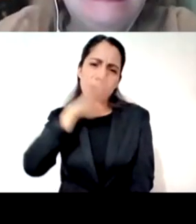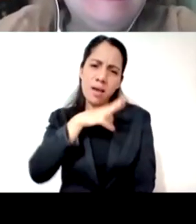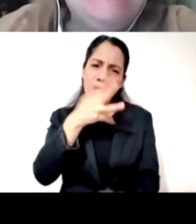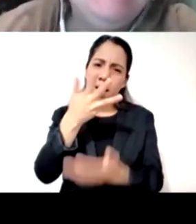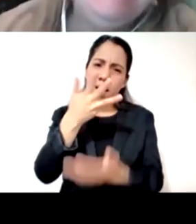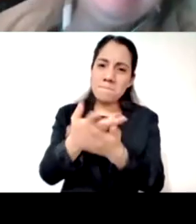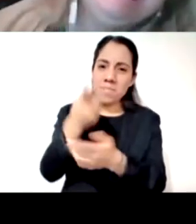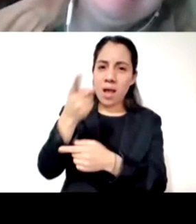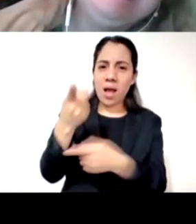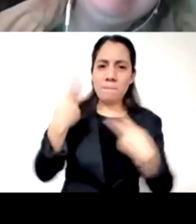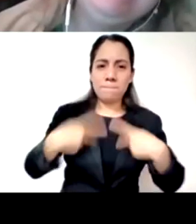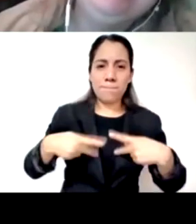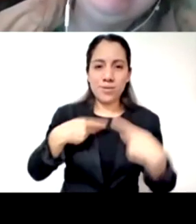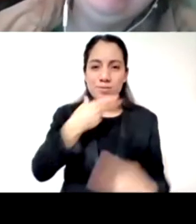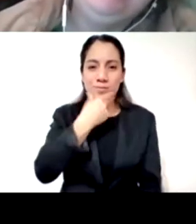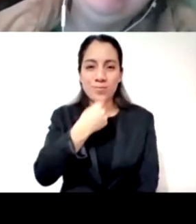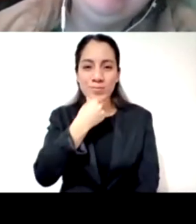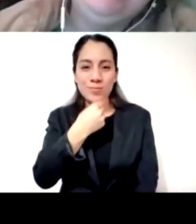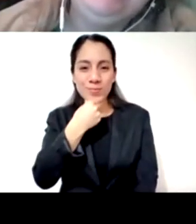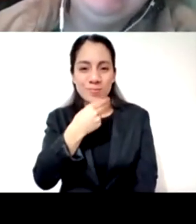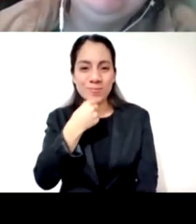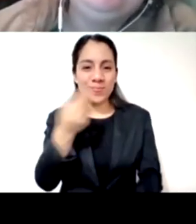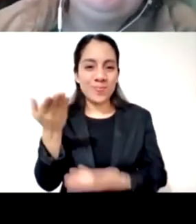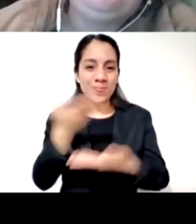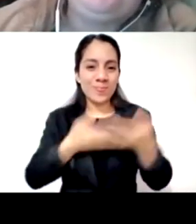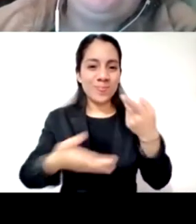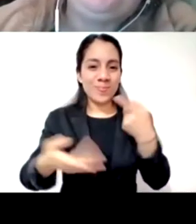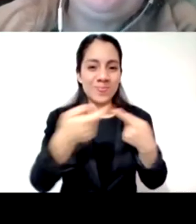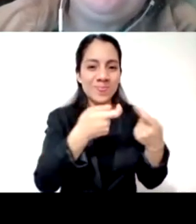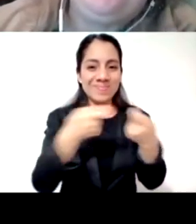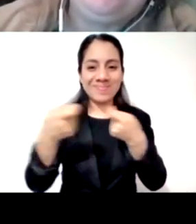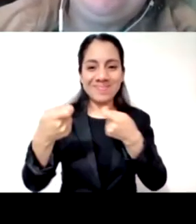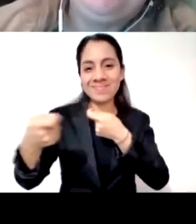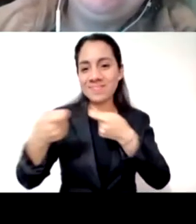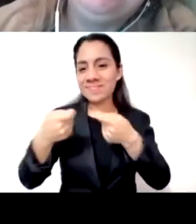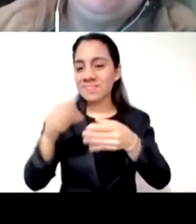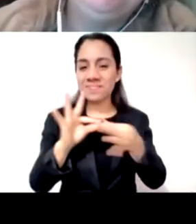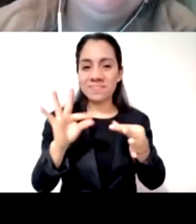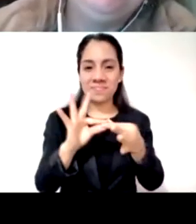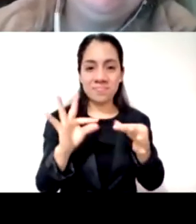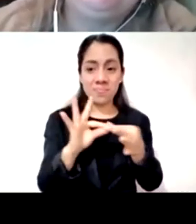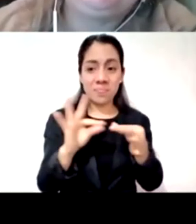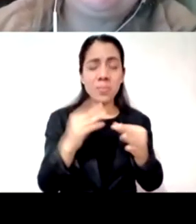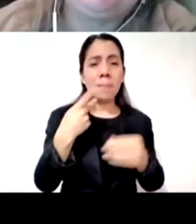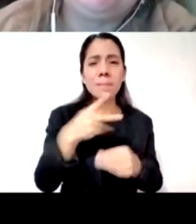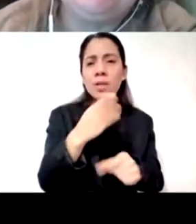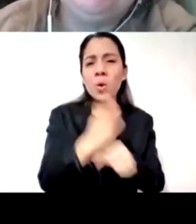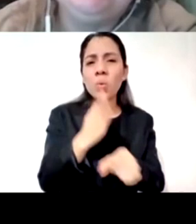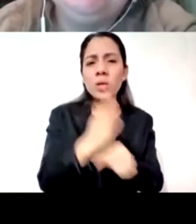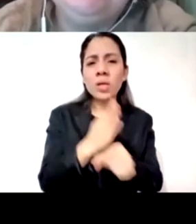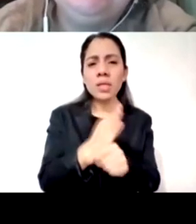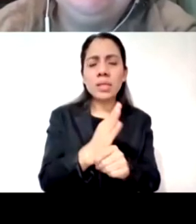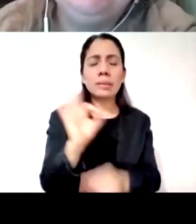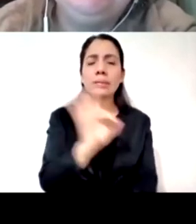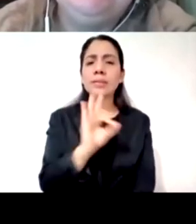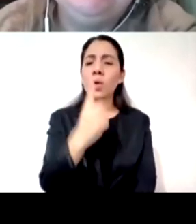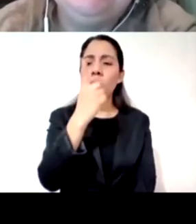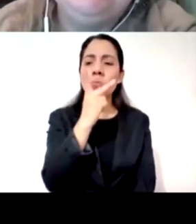quedé con tal sensación esa expresión de bote pronto que es de una palabra normalmente o de una frase